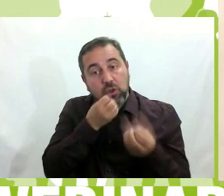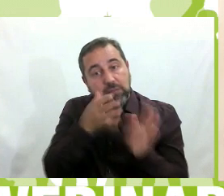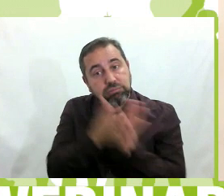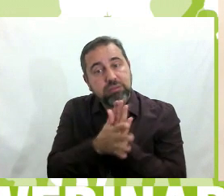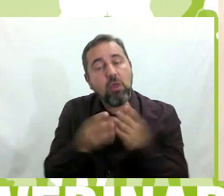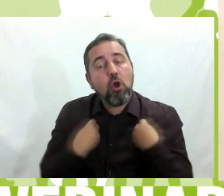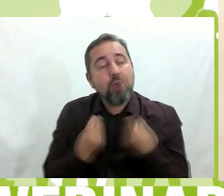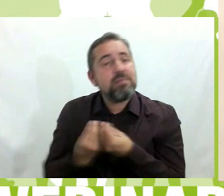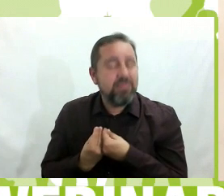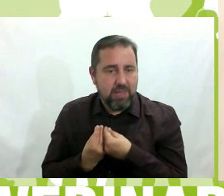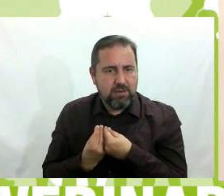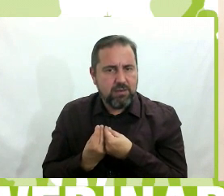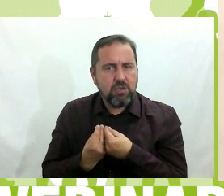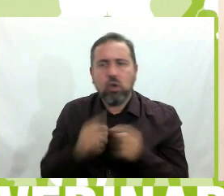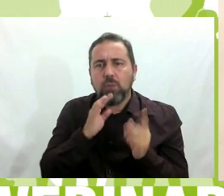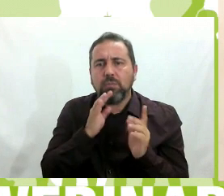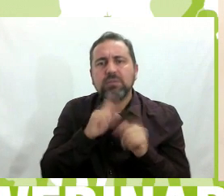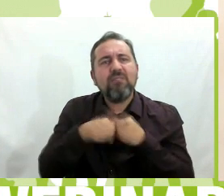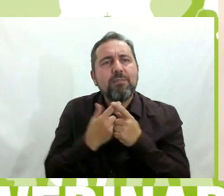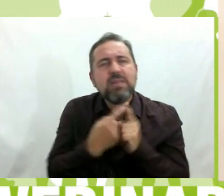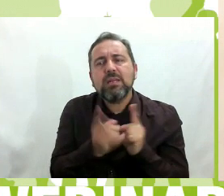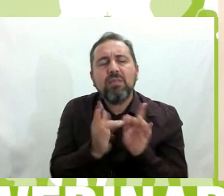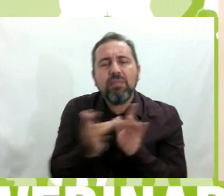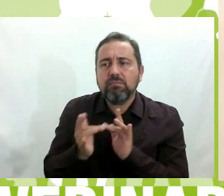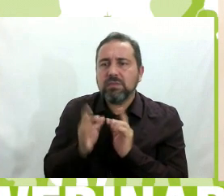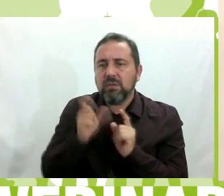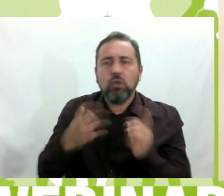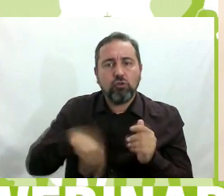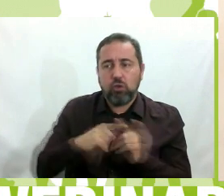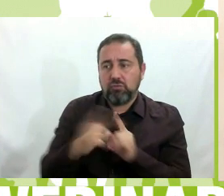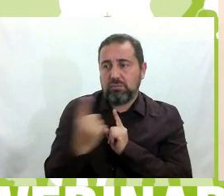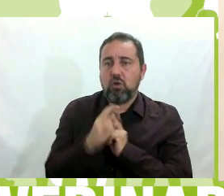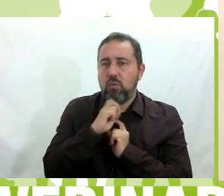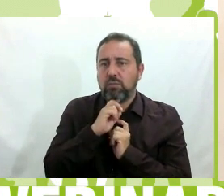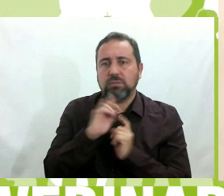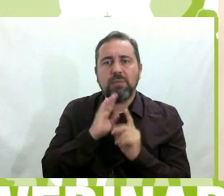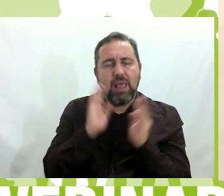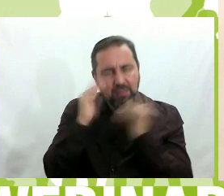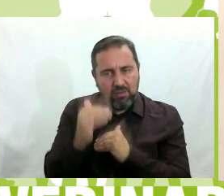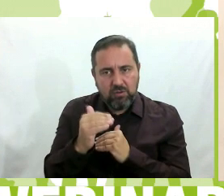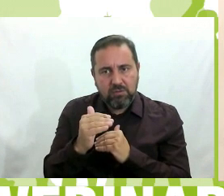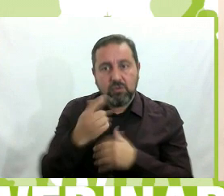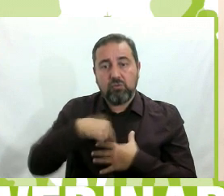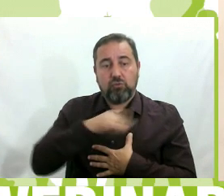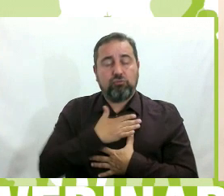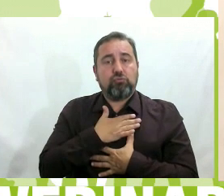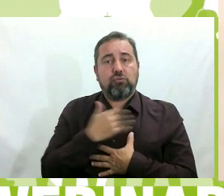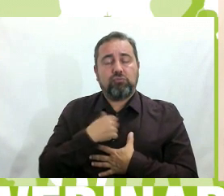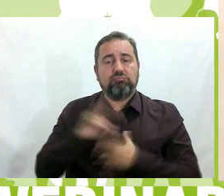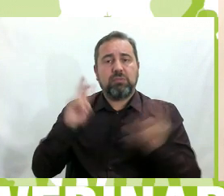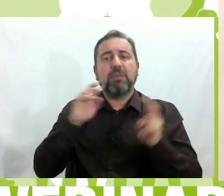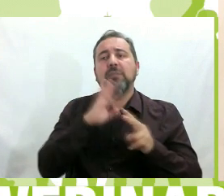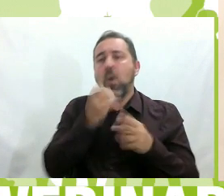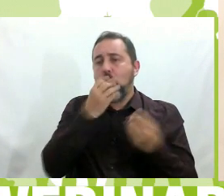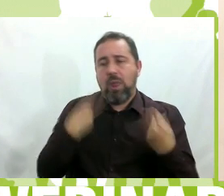es el trato familiar y cercano a todos los que se acercan a nosotros. La bandera que nos define es eso, la buena